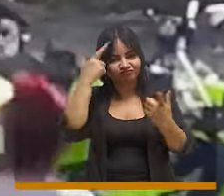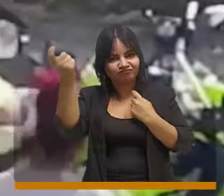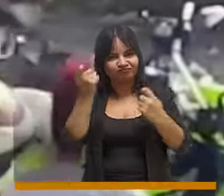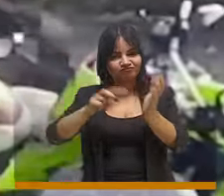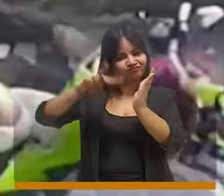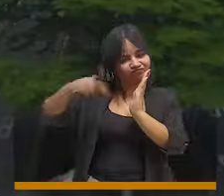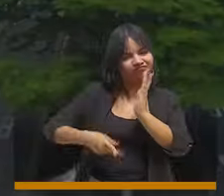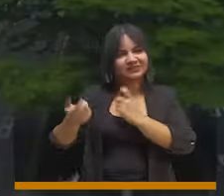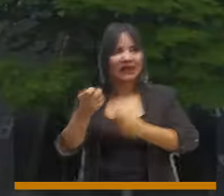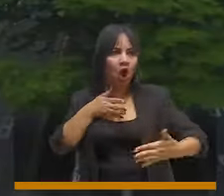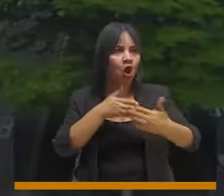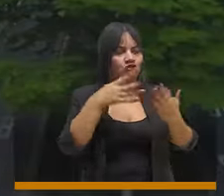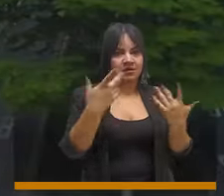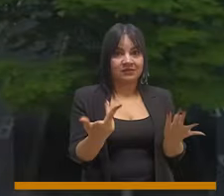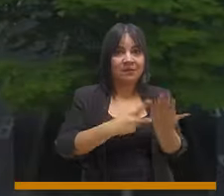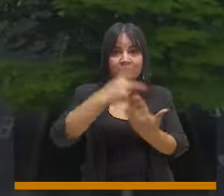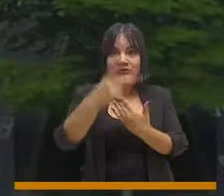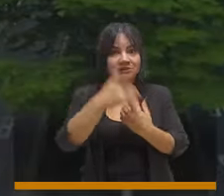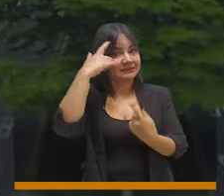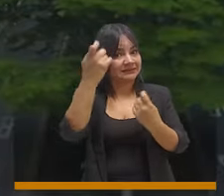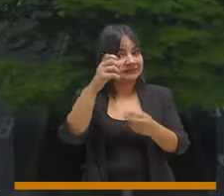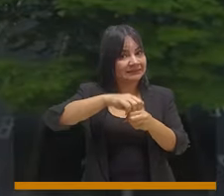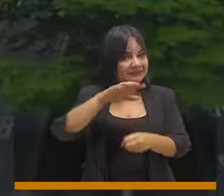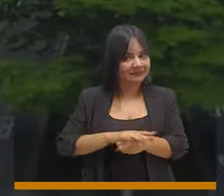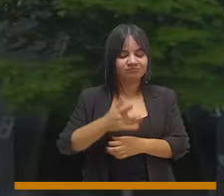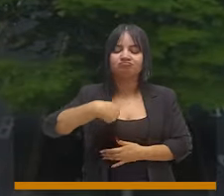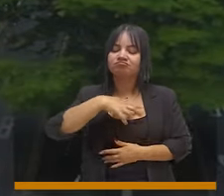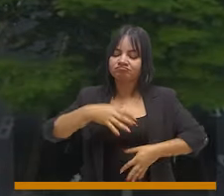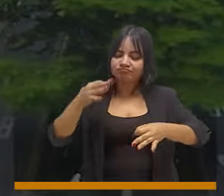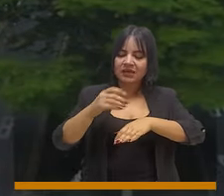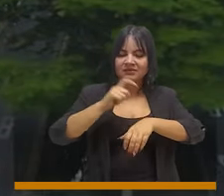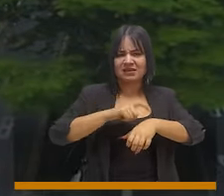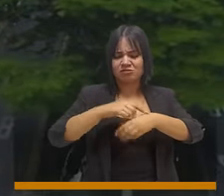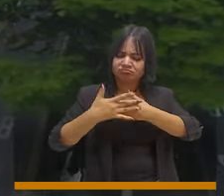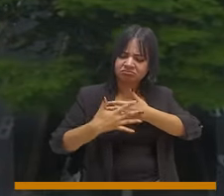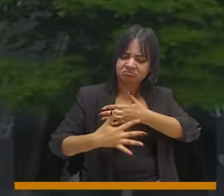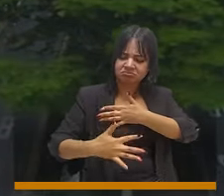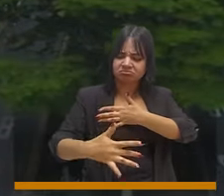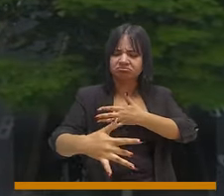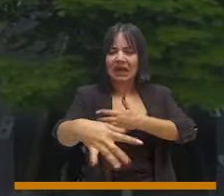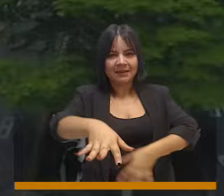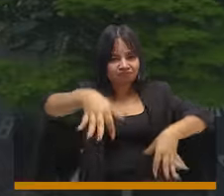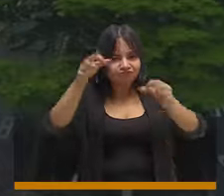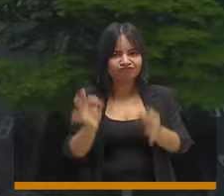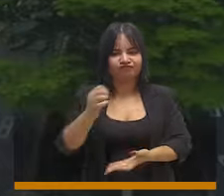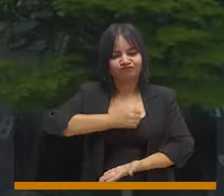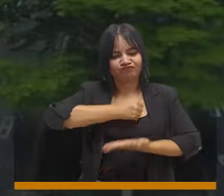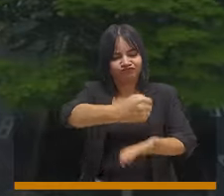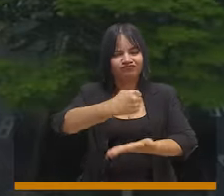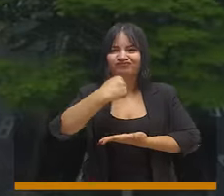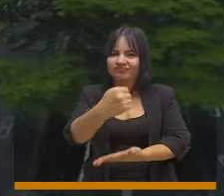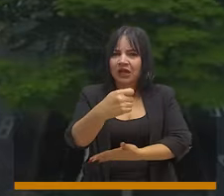tecnológica contra atracos como un proyecto estratégico del distrito. Y garantizaremos durante los próximos años que tengan todo el